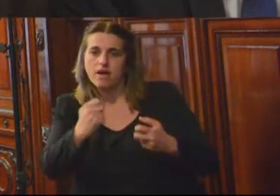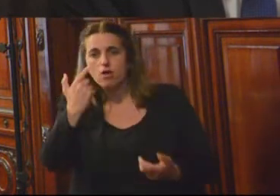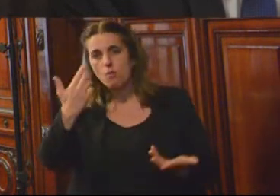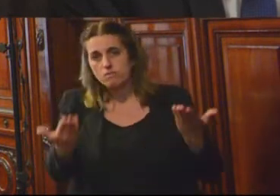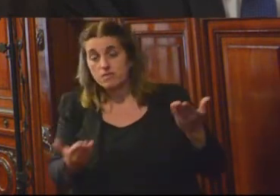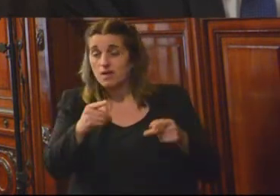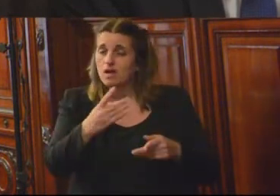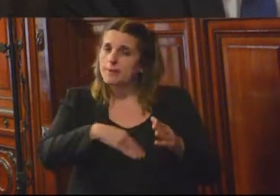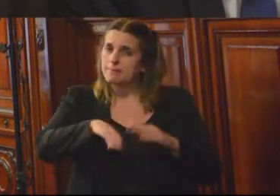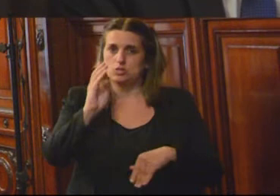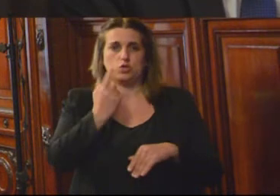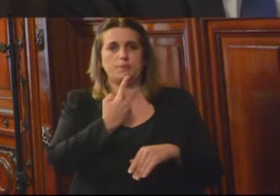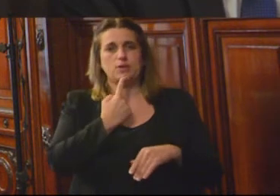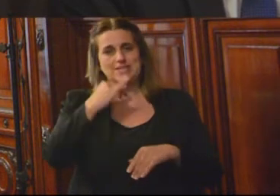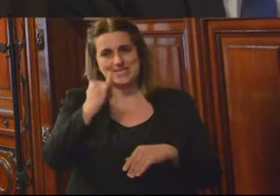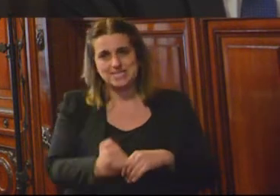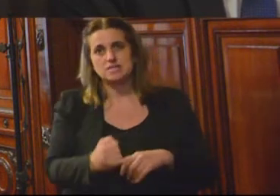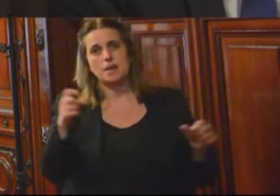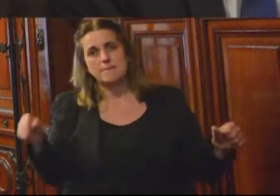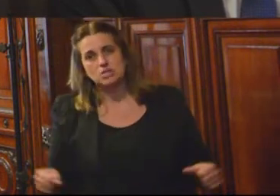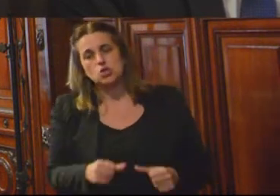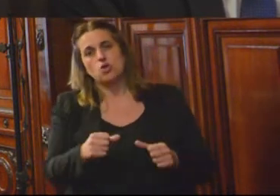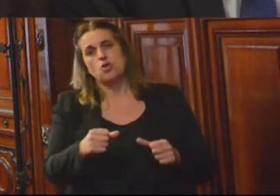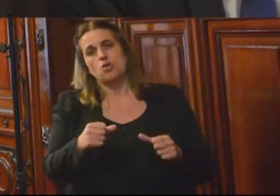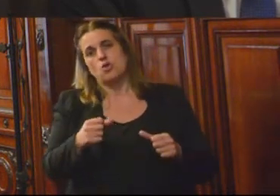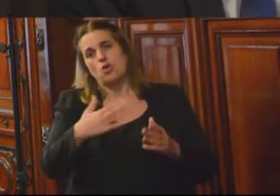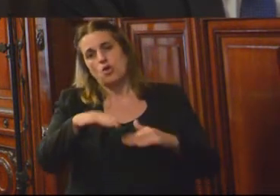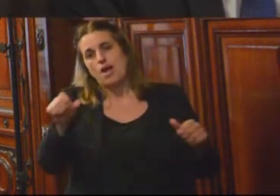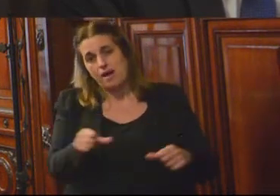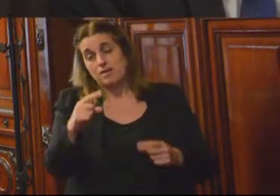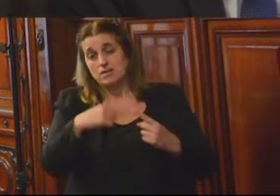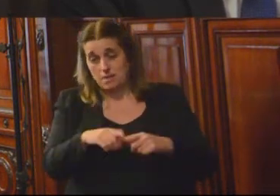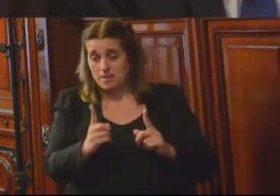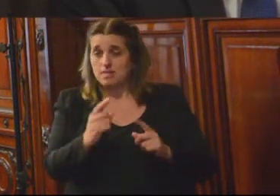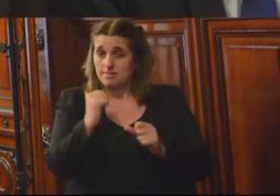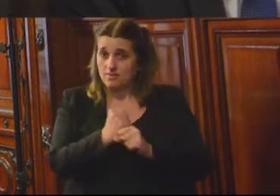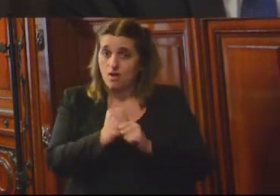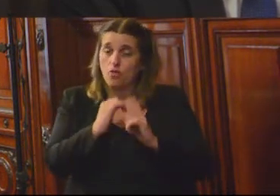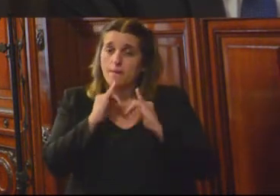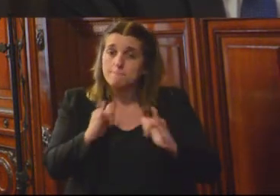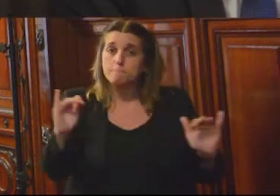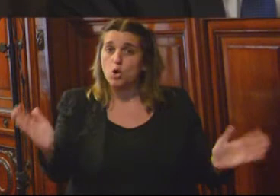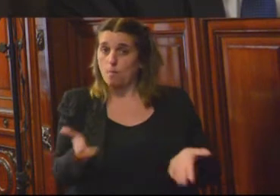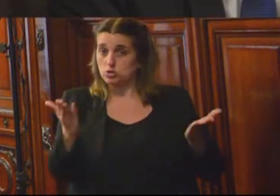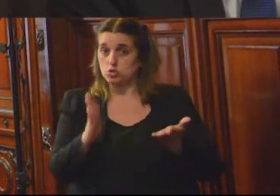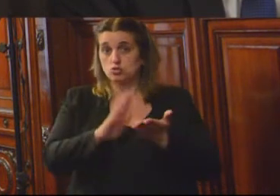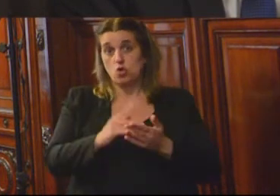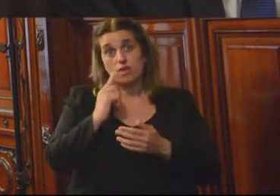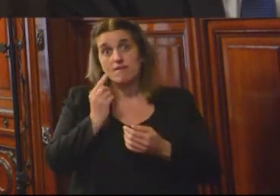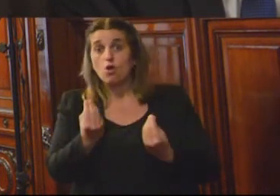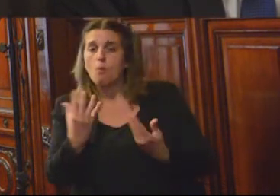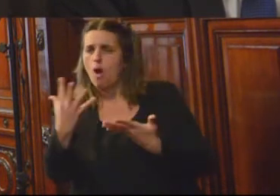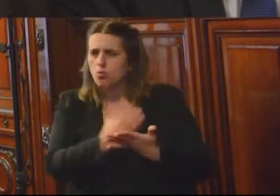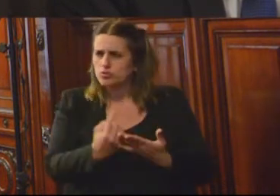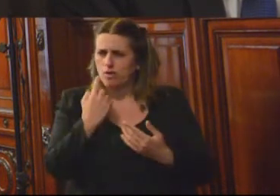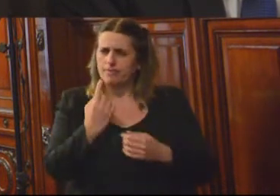políticas, asimismo ha realizado tareas de promoción sobre el uso de la presión preventiva, sobre el abuso de la